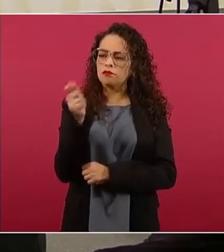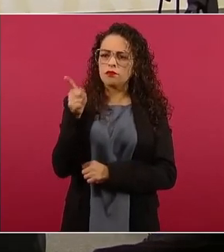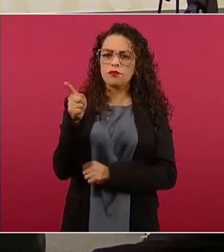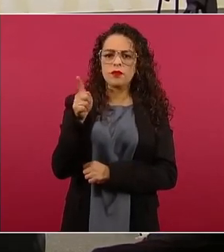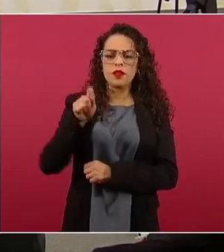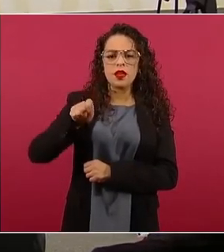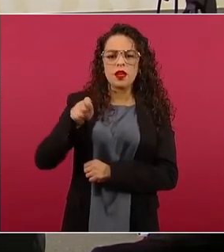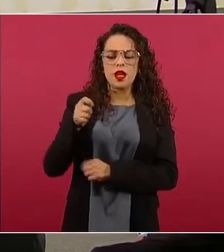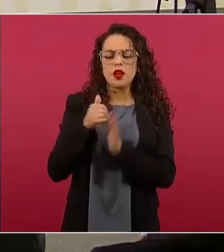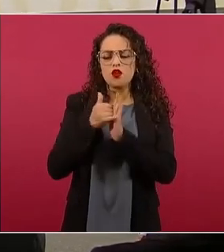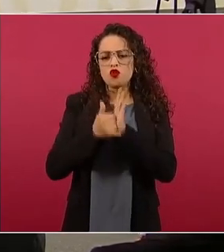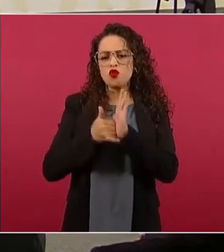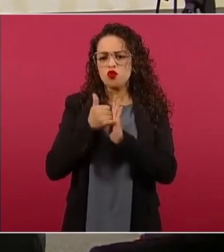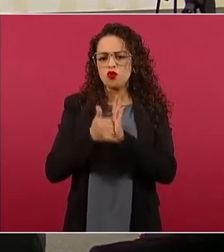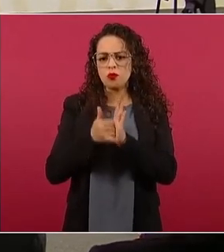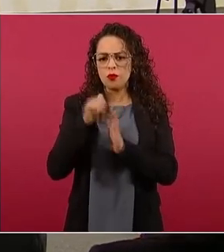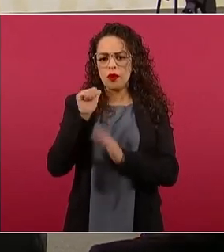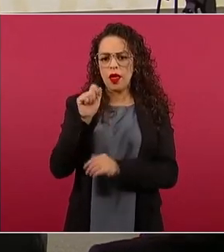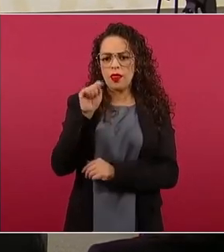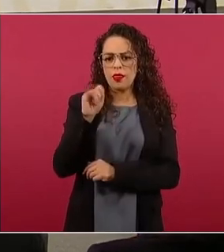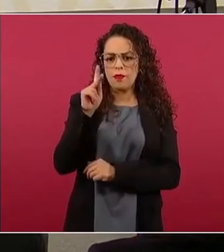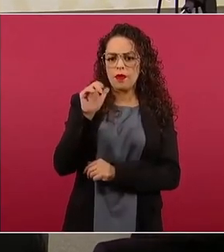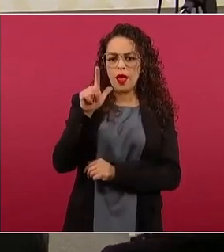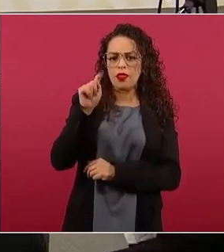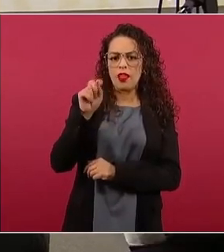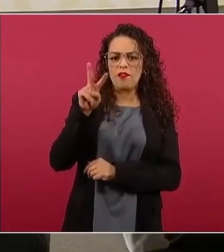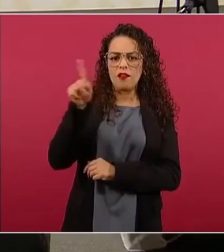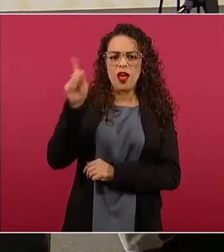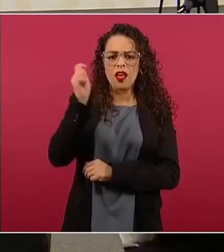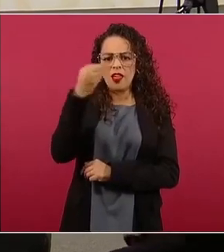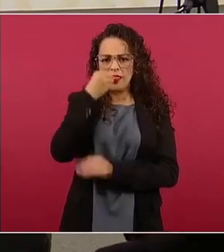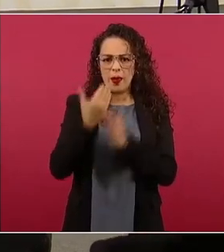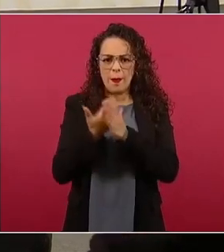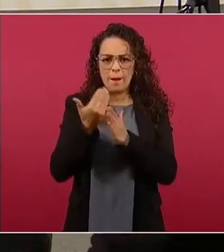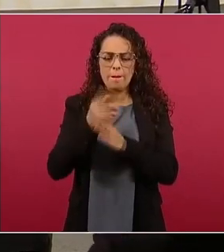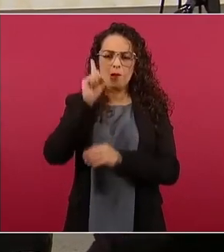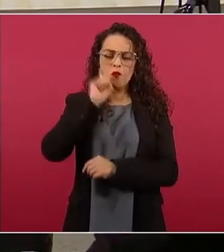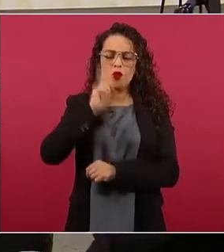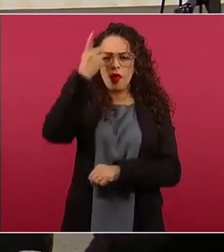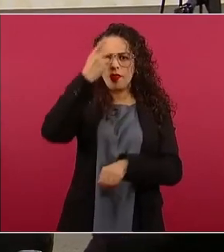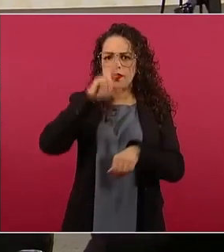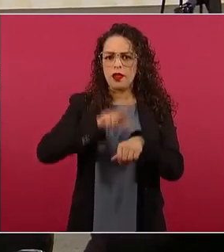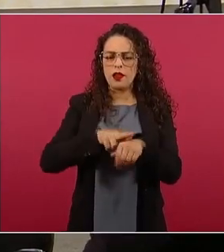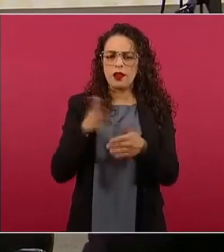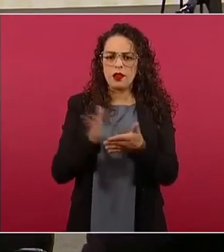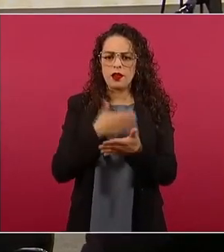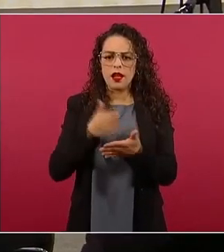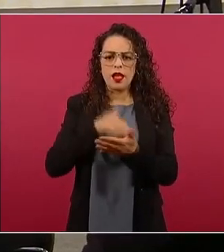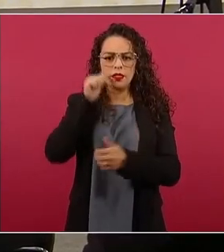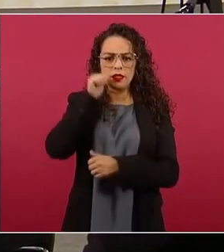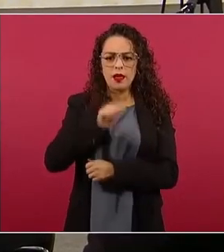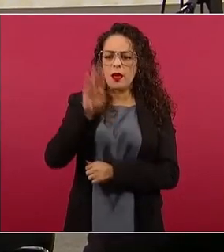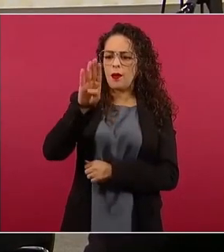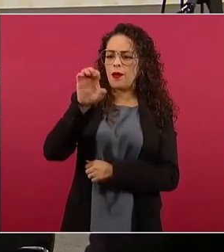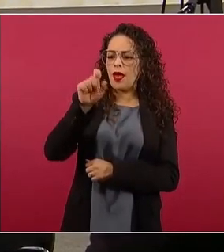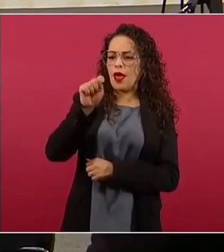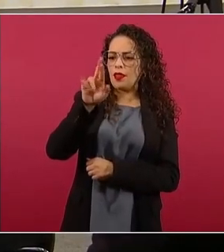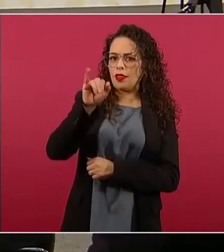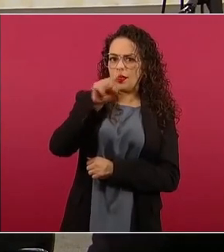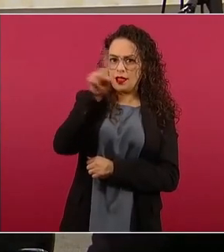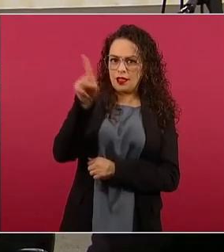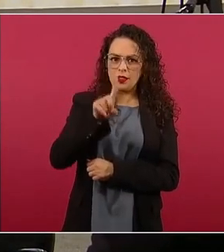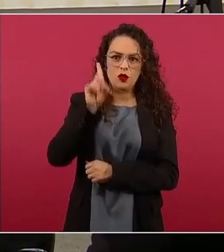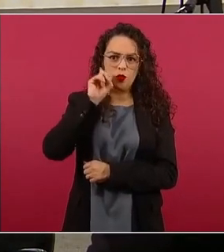el canal de YouTube Atípical TV, Beatriz Pagés, directora de la revista Siempre, afirmó, cito,